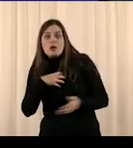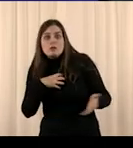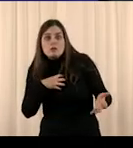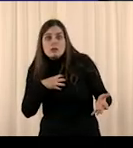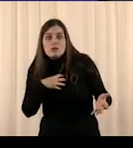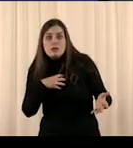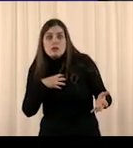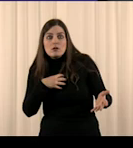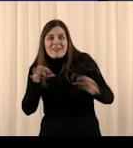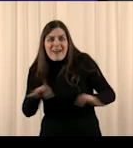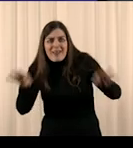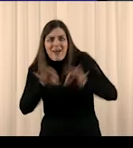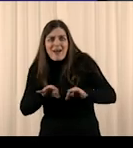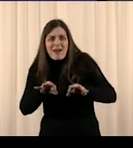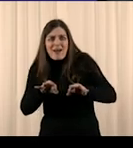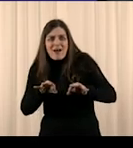Nada.